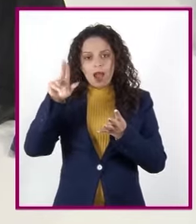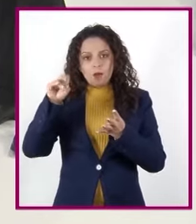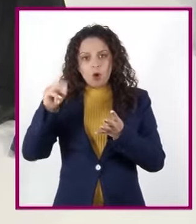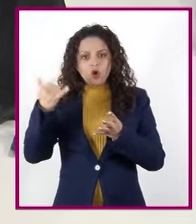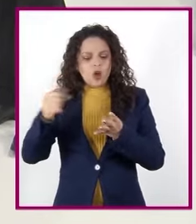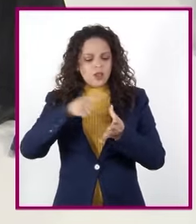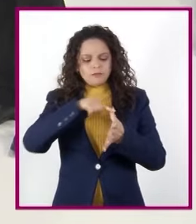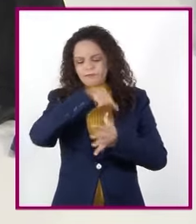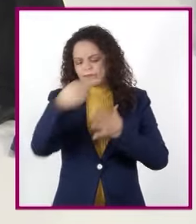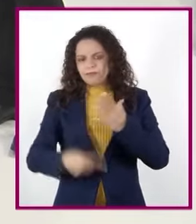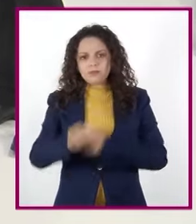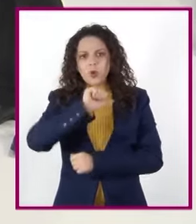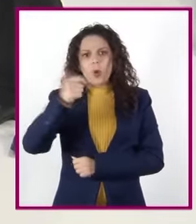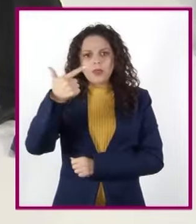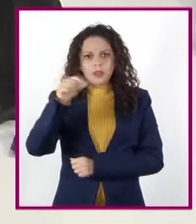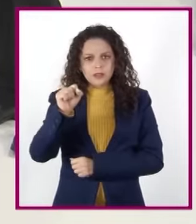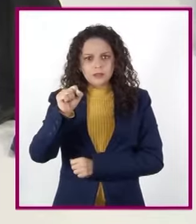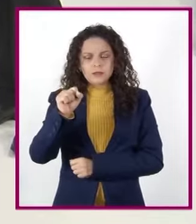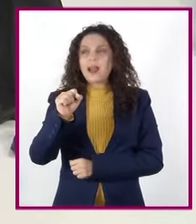¿Y esos gases se pueden ver?